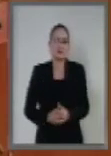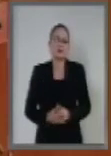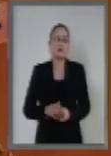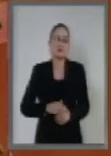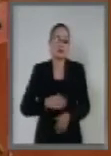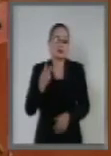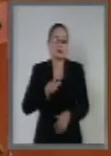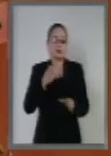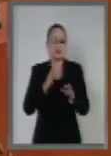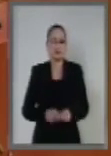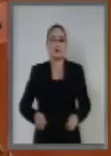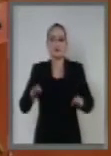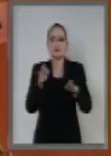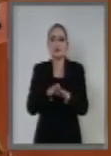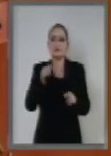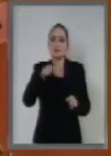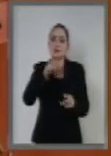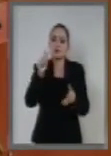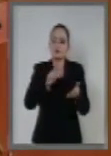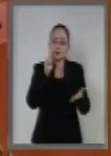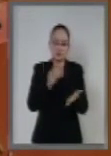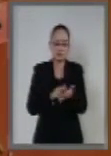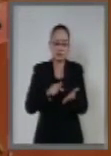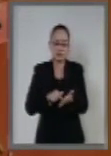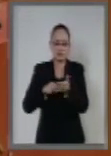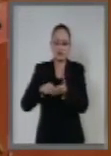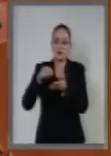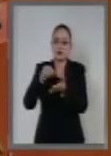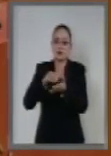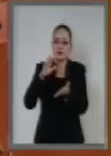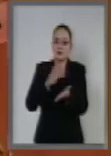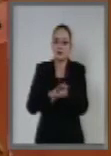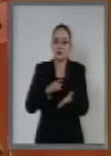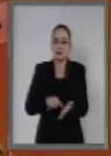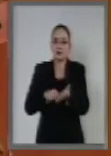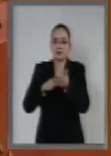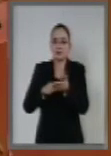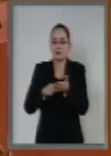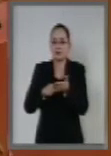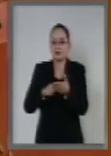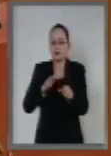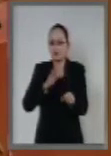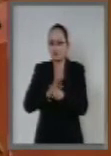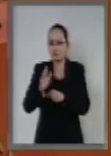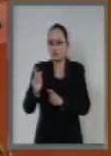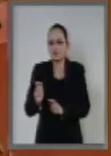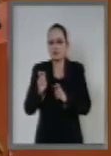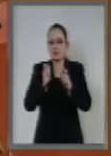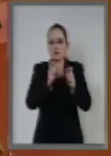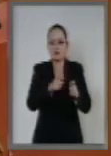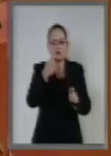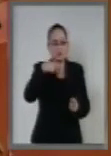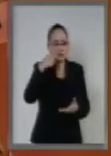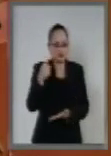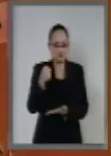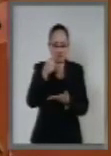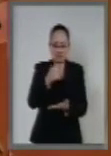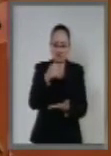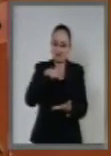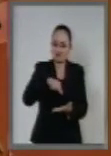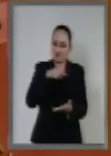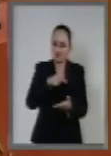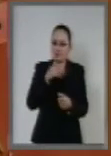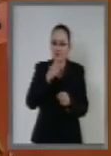sería conveniente que en la ley se establezca que se le dotará de recursos necesarios